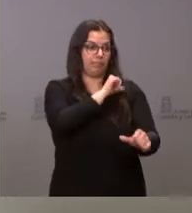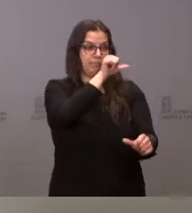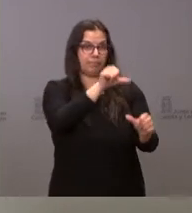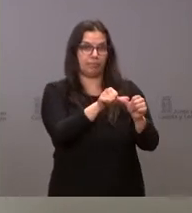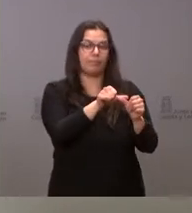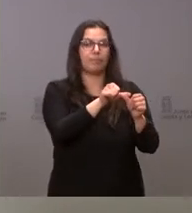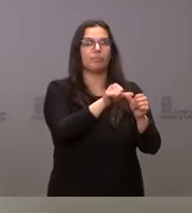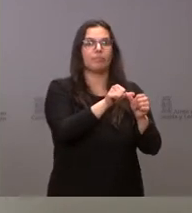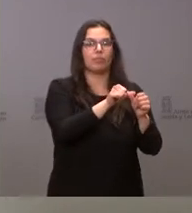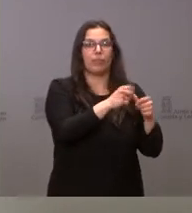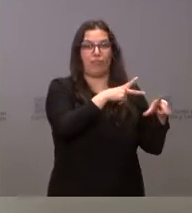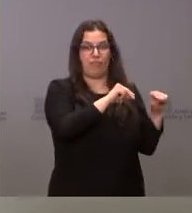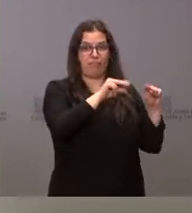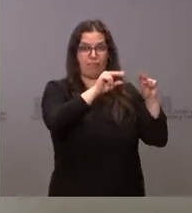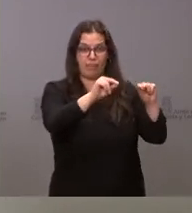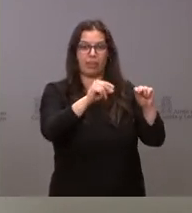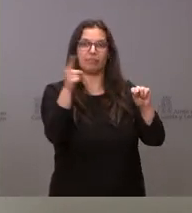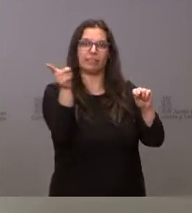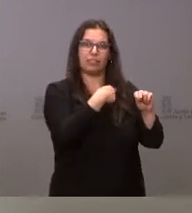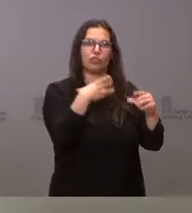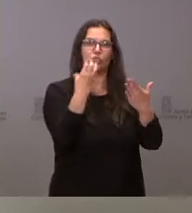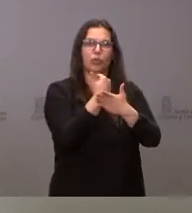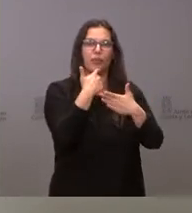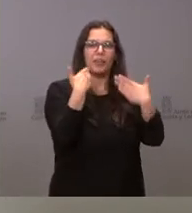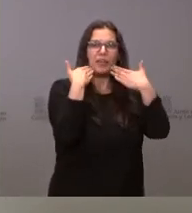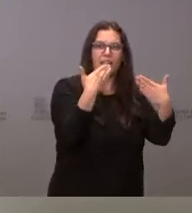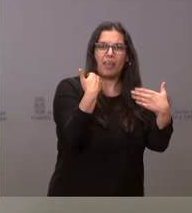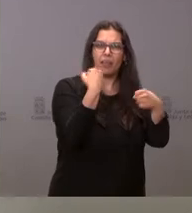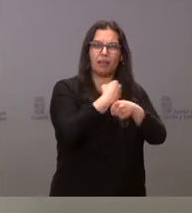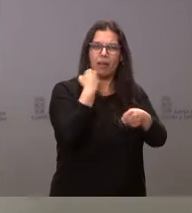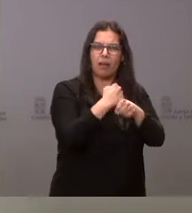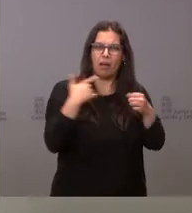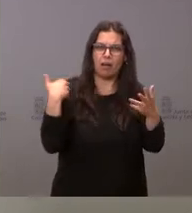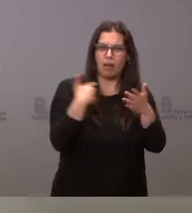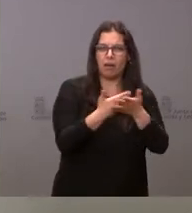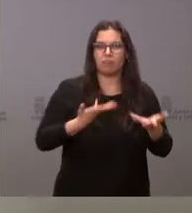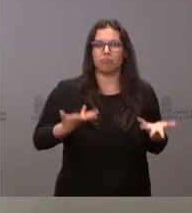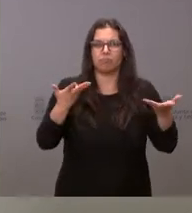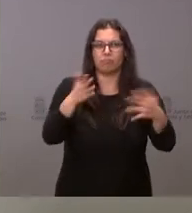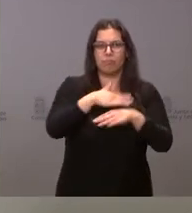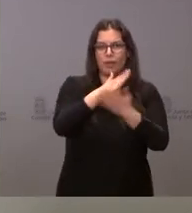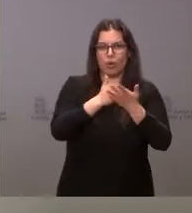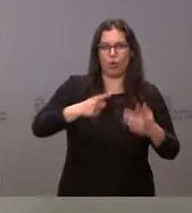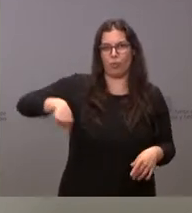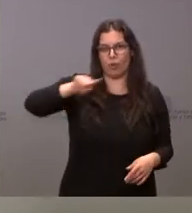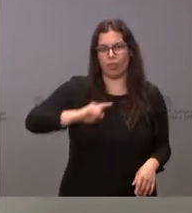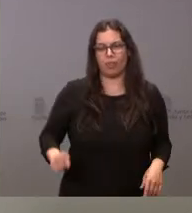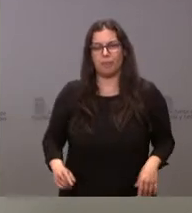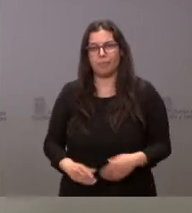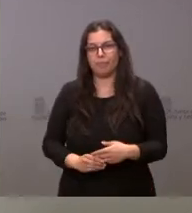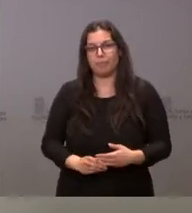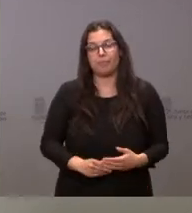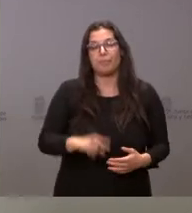responsabilidades. Agradecerles por su tarea y su trabajo todo este tiempo al servicio de la comunidad autónoma. Y